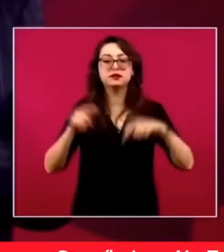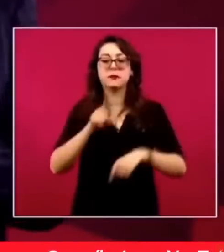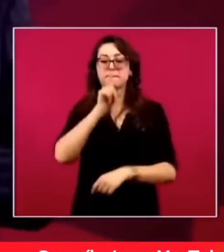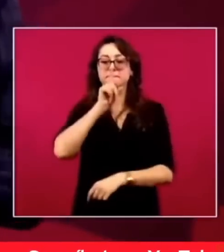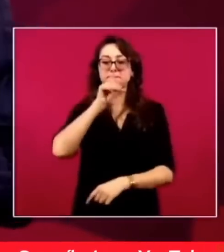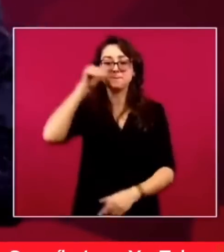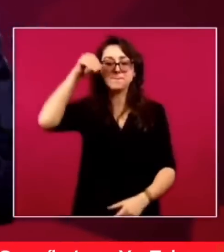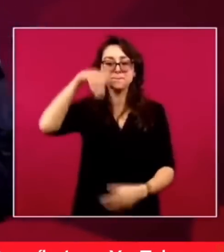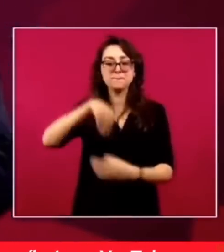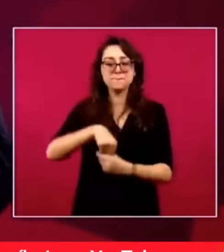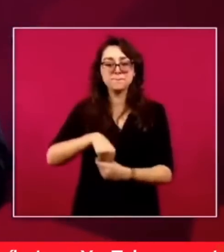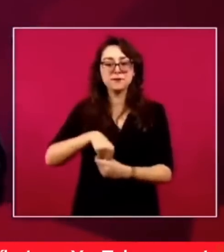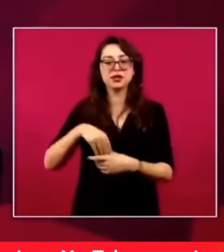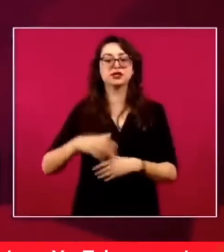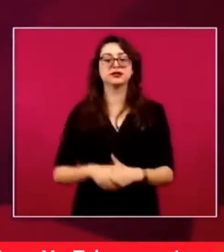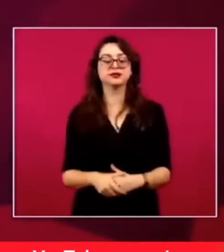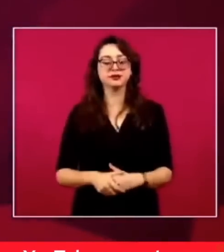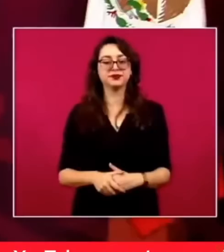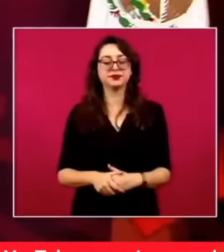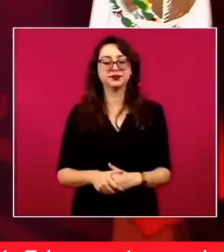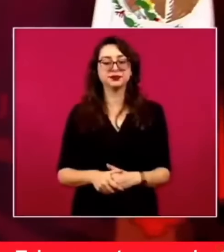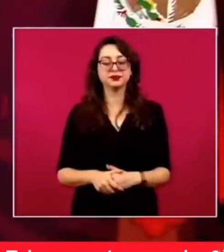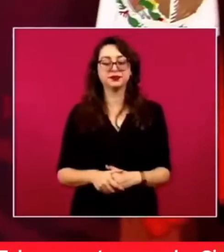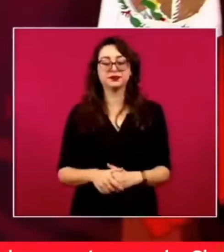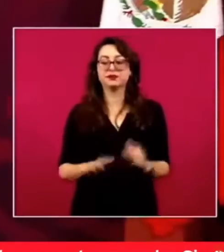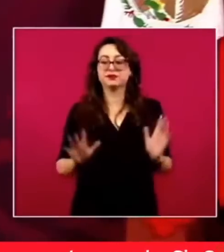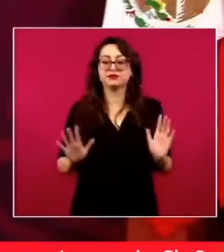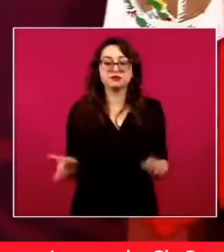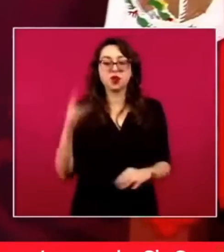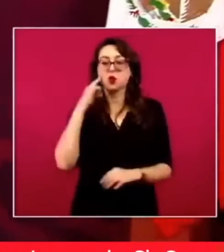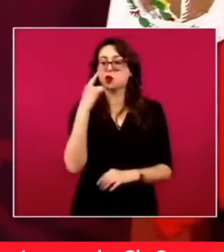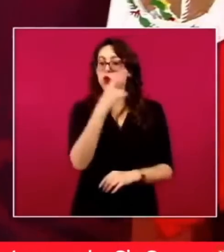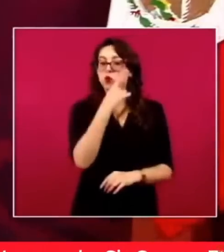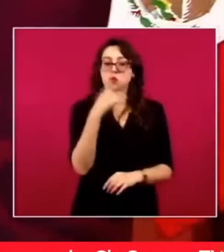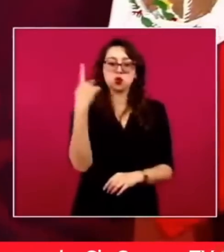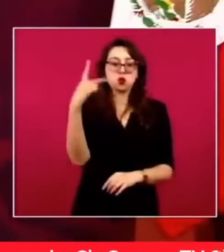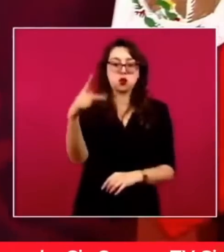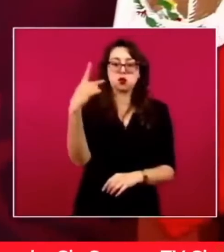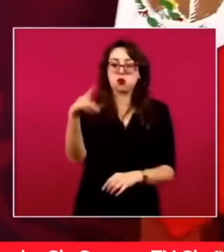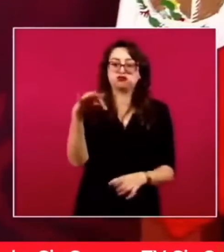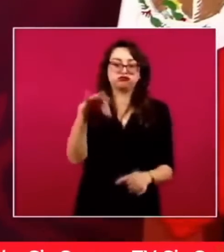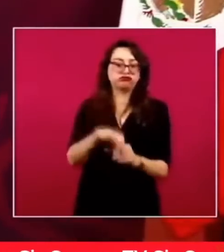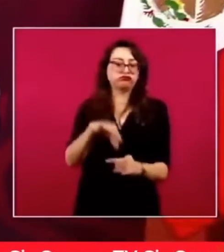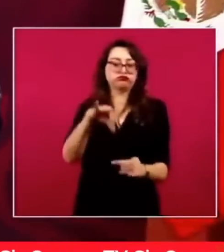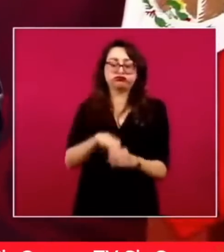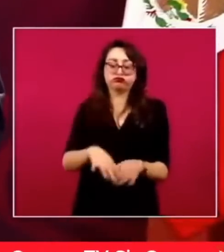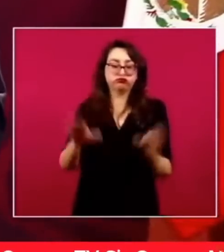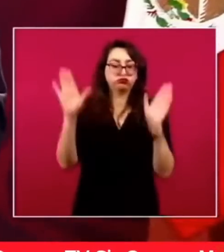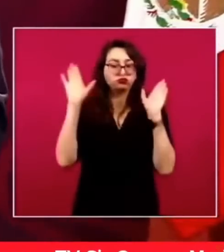secreto, que cada quien vote por lo que le dicte su conciencia,